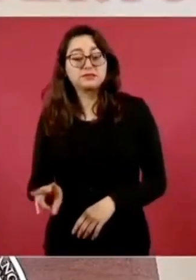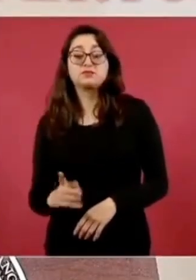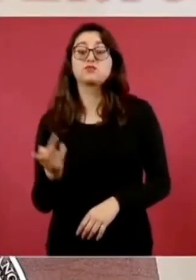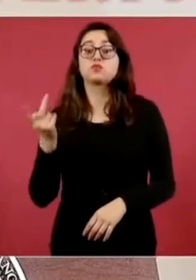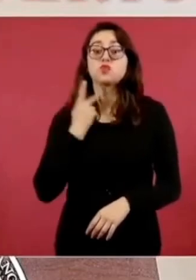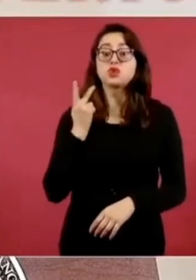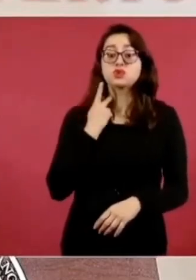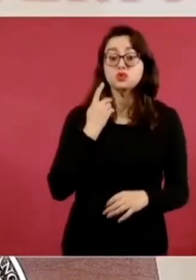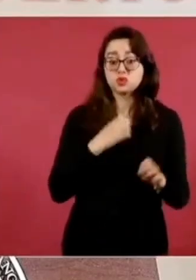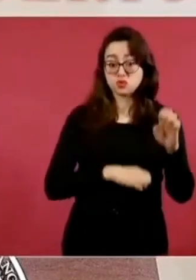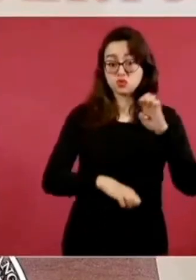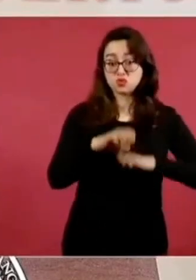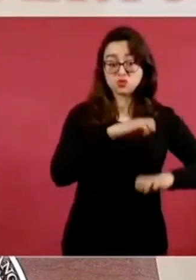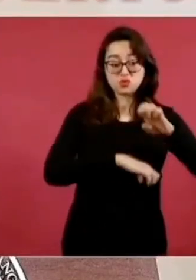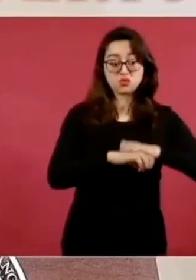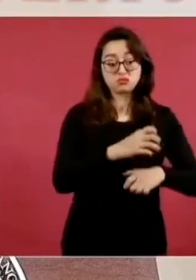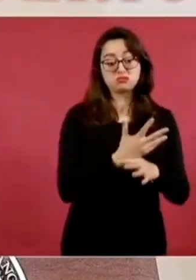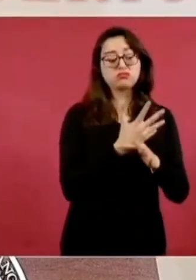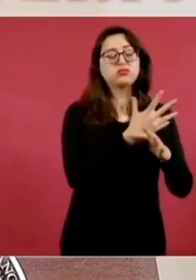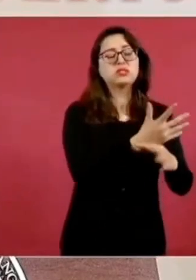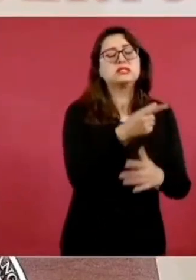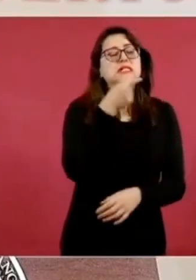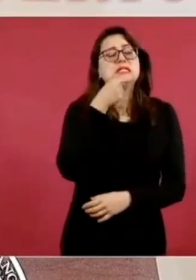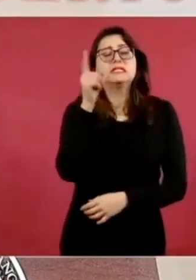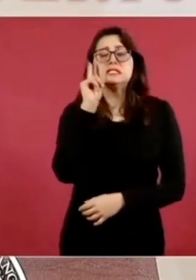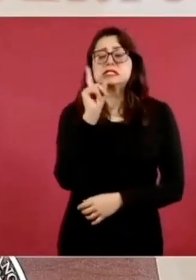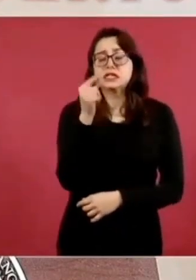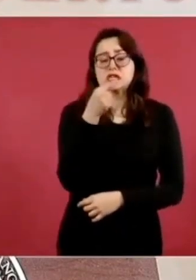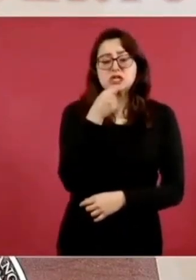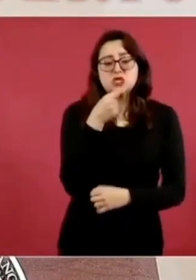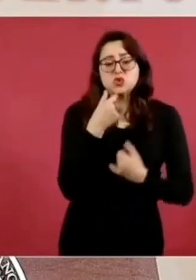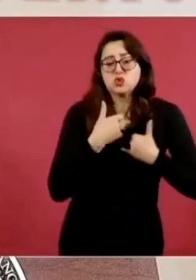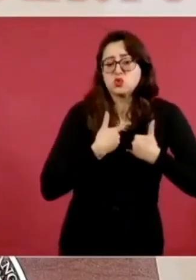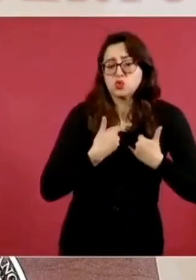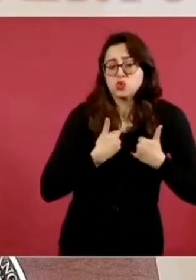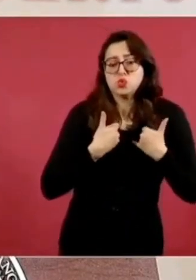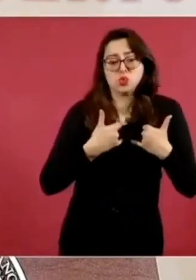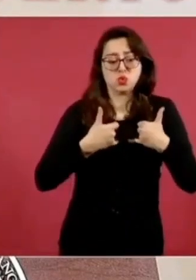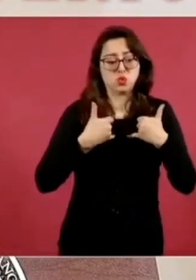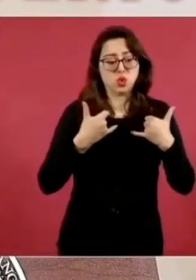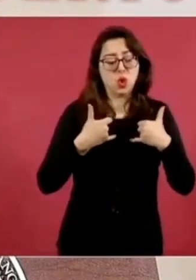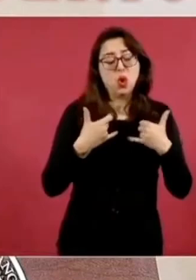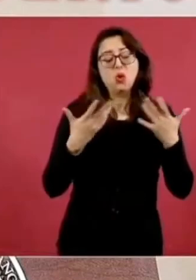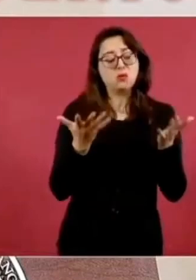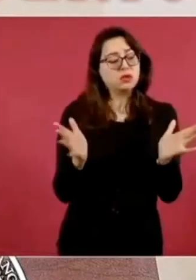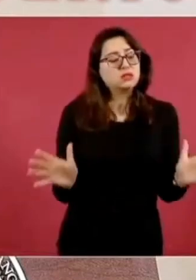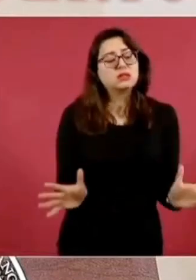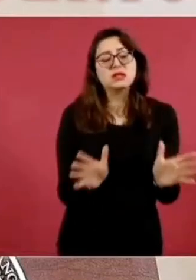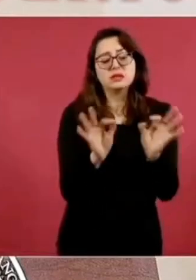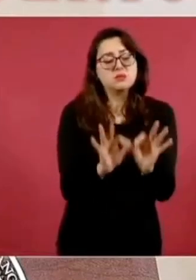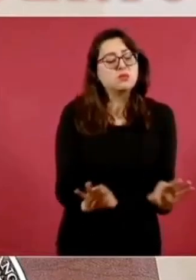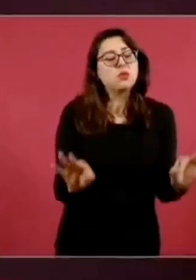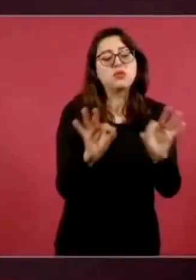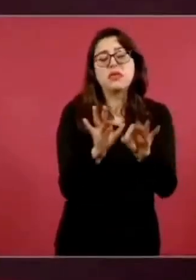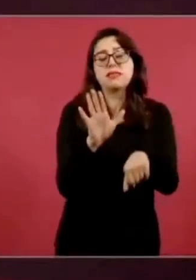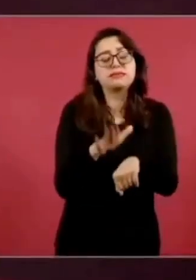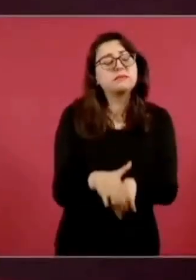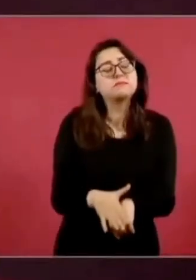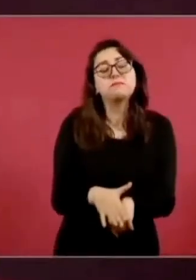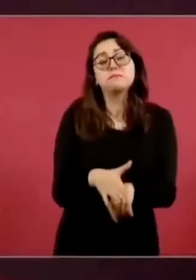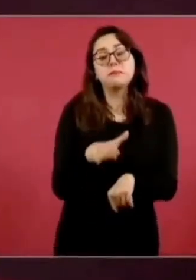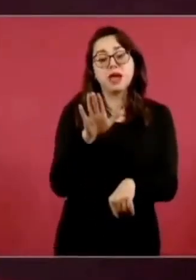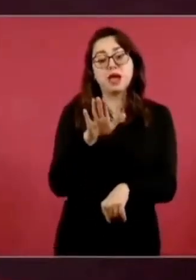la educación son los niños, las niñas y los adolescentes, pero en sus acciones cuando tuvieron el poder solo les importó impulsar